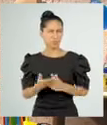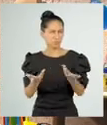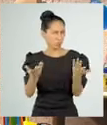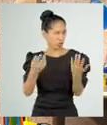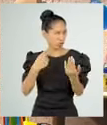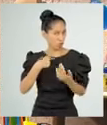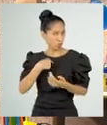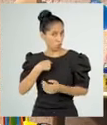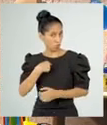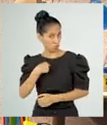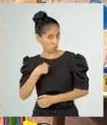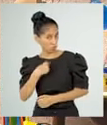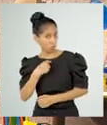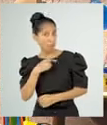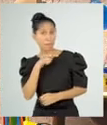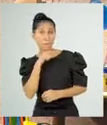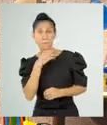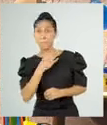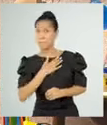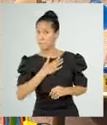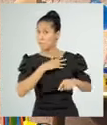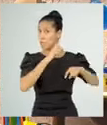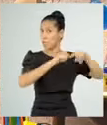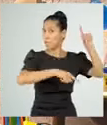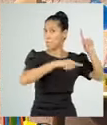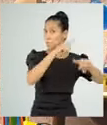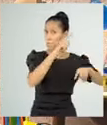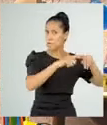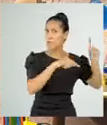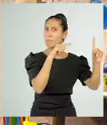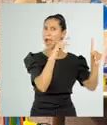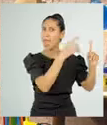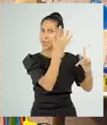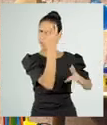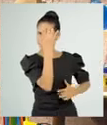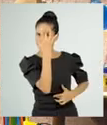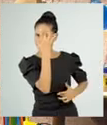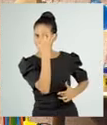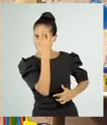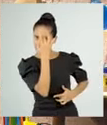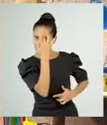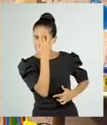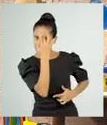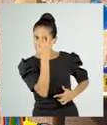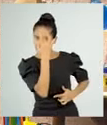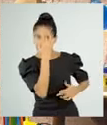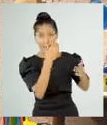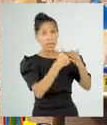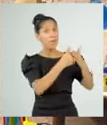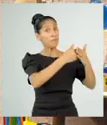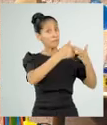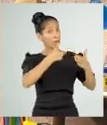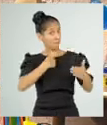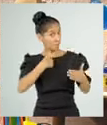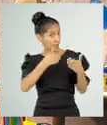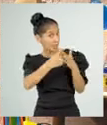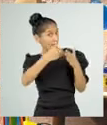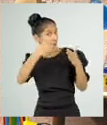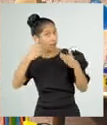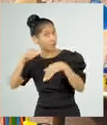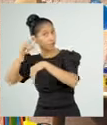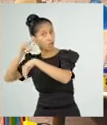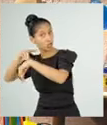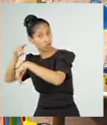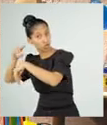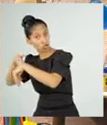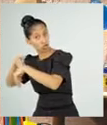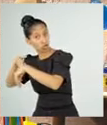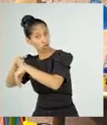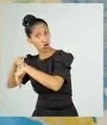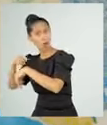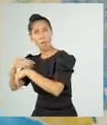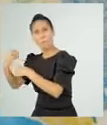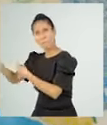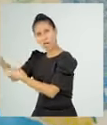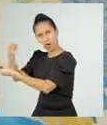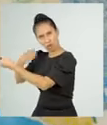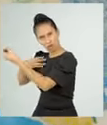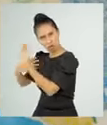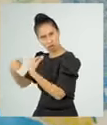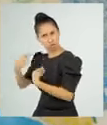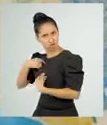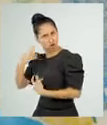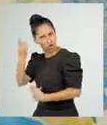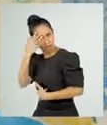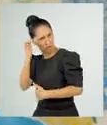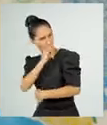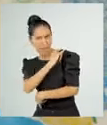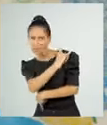¿estuvo bien que le diera a mi prima el mismo medicamento que me recetaron? ¿Así lo haya dado con las instrucciones correctas? No